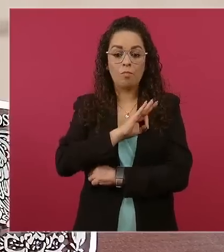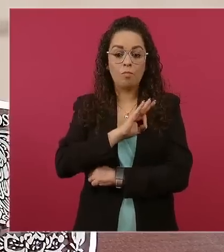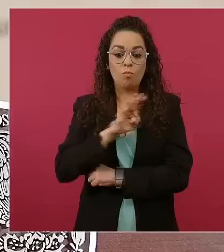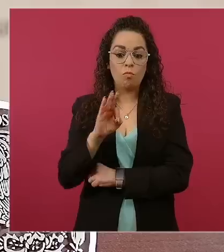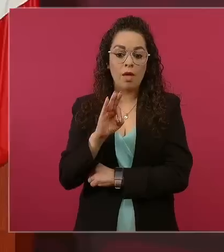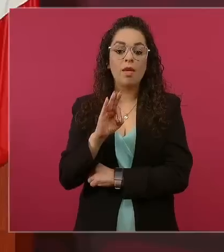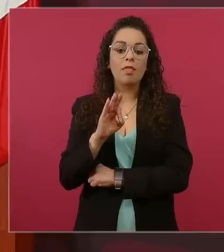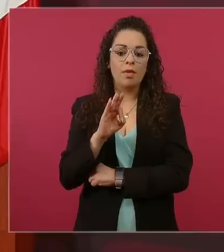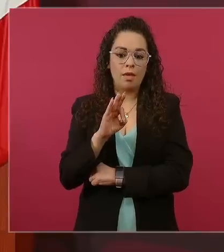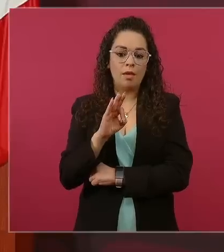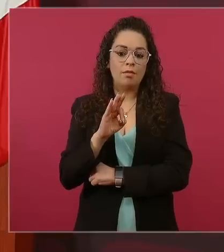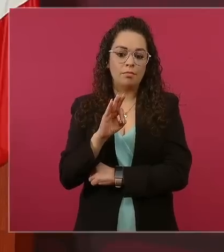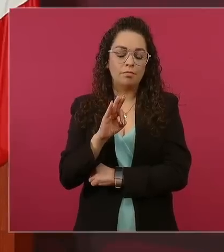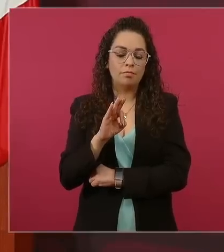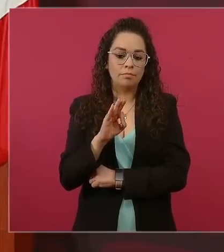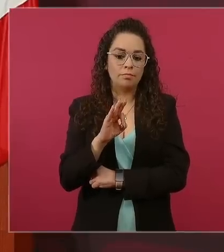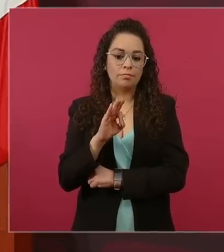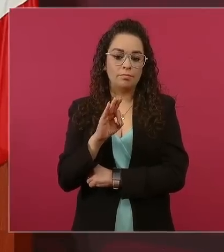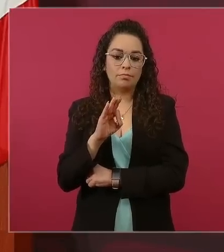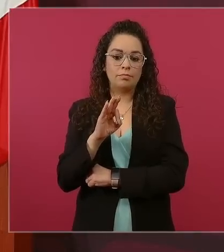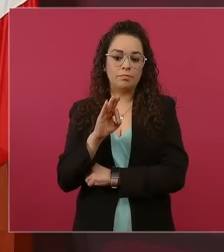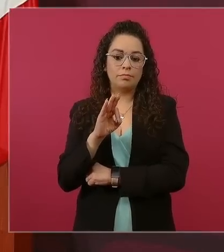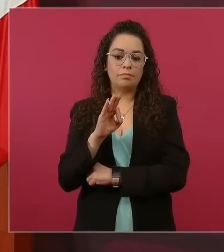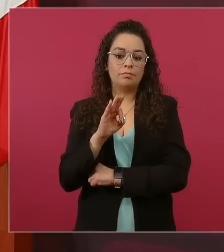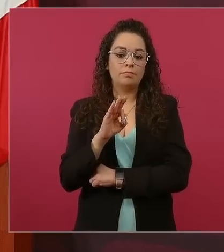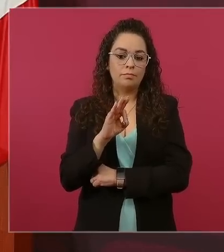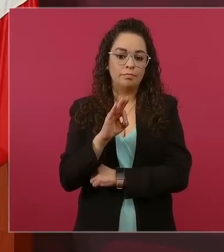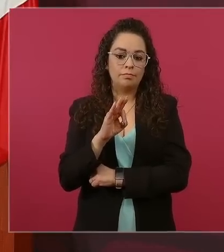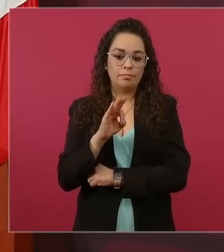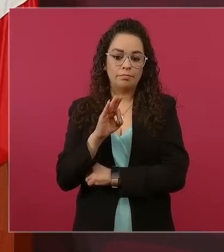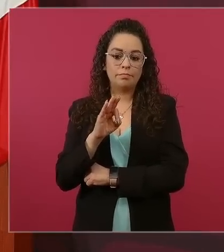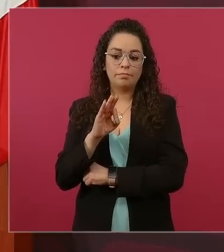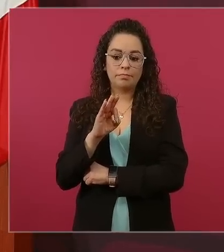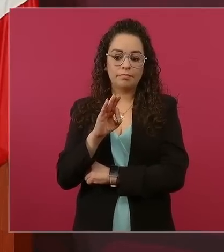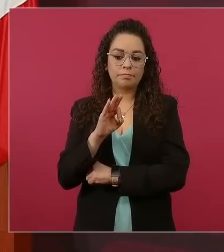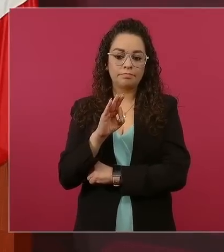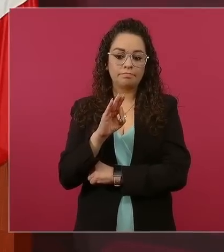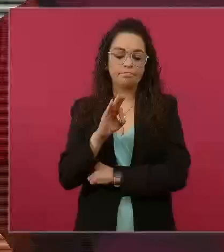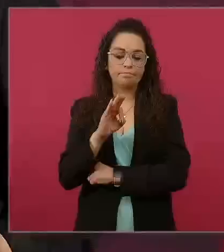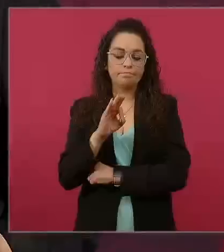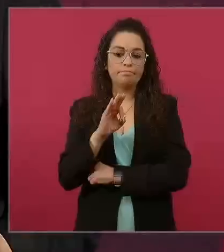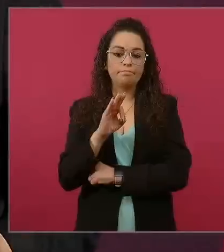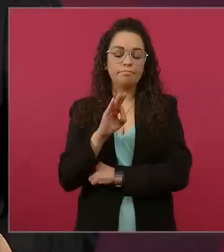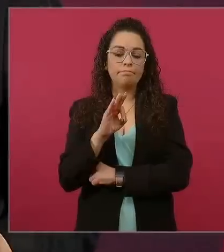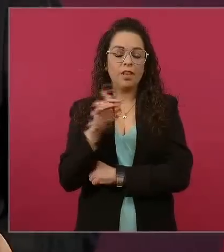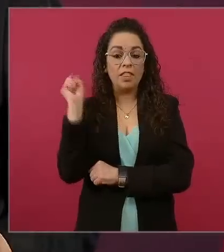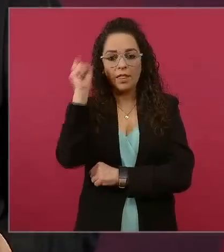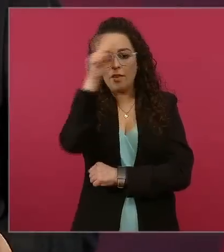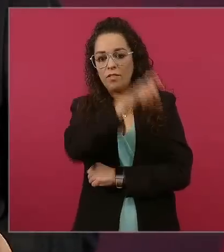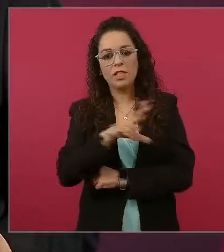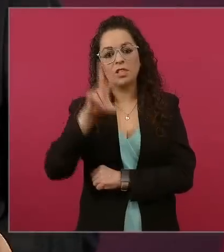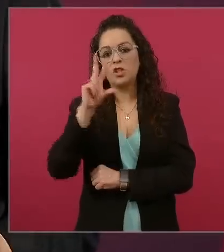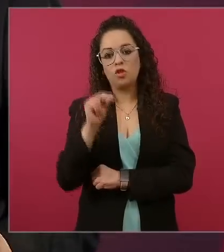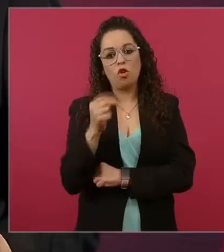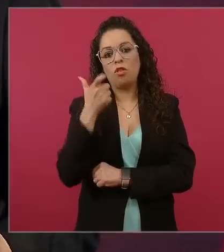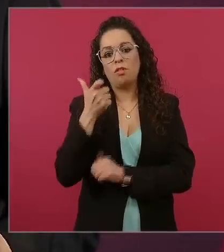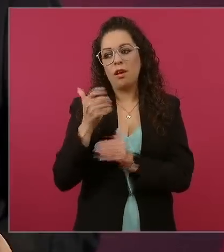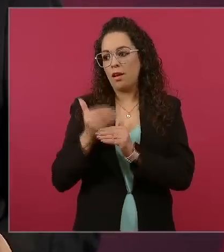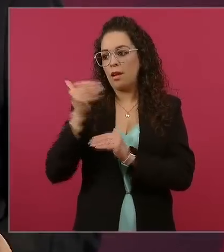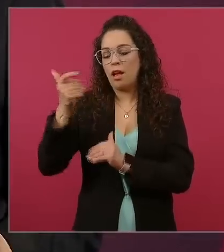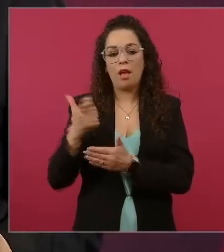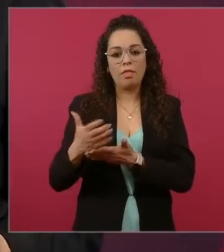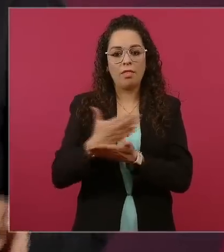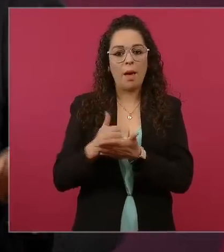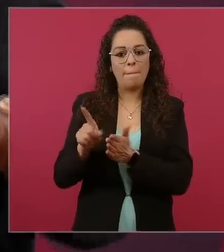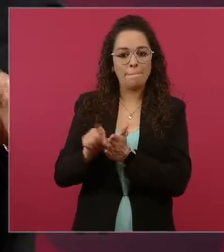pero si hay incremento en la inflación se pierde poder de compra, poder